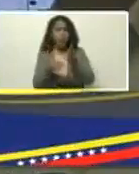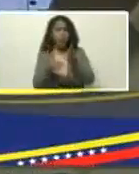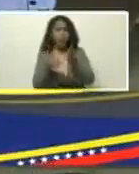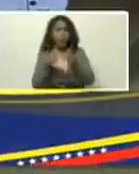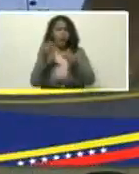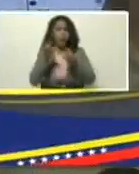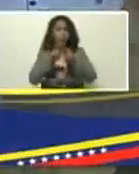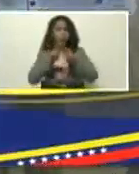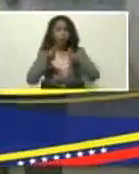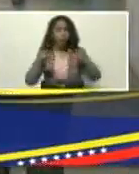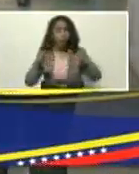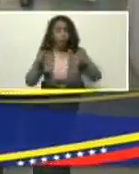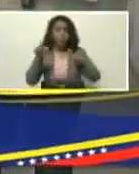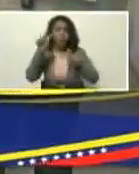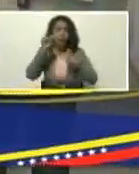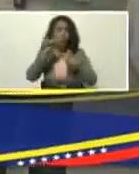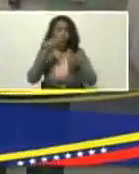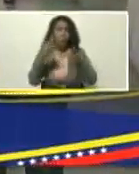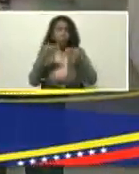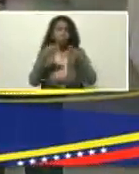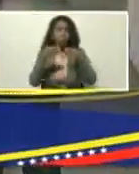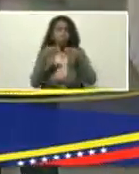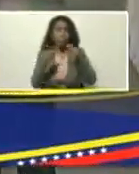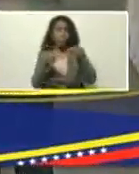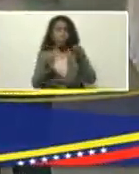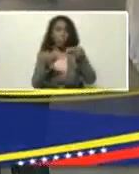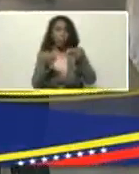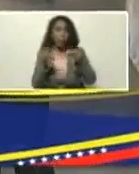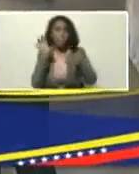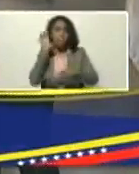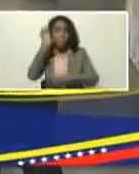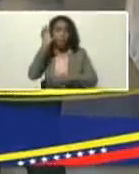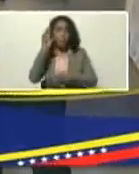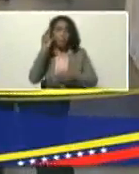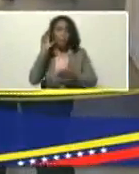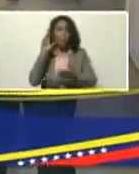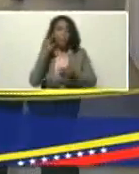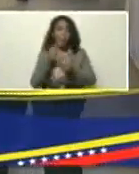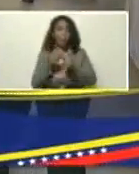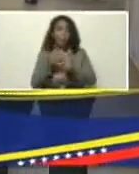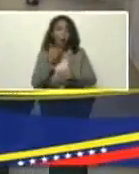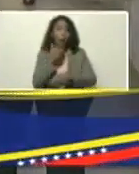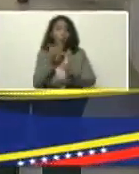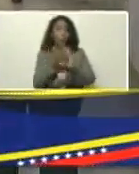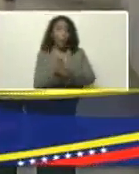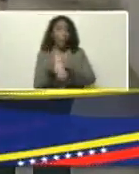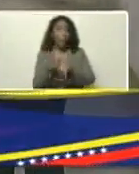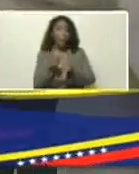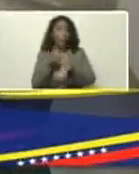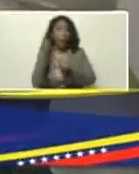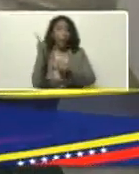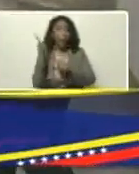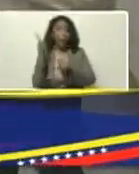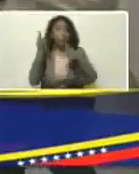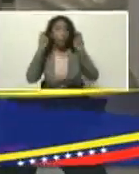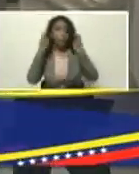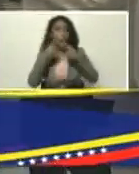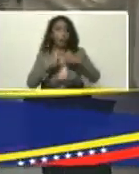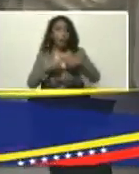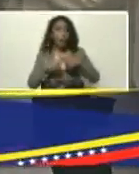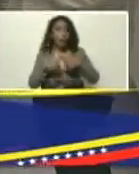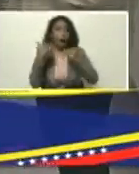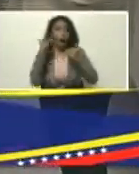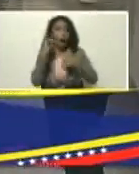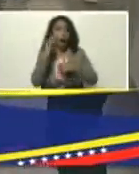tubos de PVC, botellas plásticas, para hacer los mapas de riesgo, y principalmente, todo este equipamiento, ahora tenemos